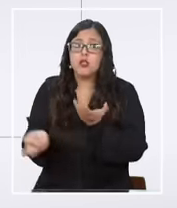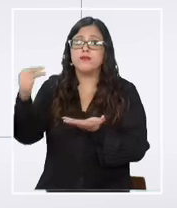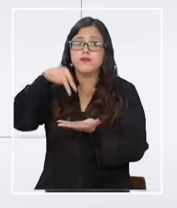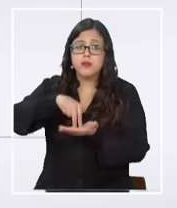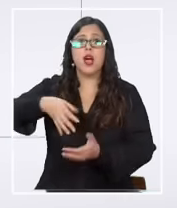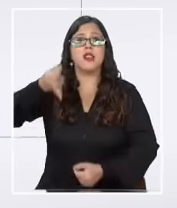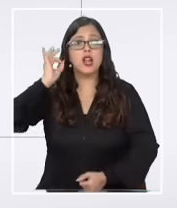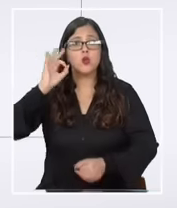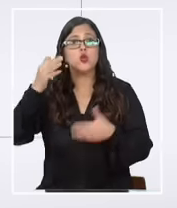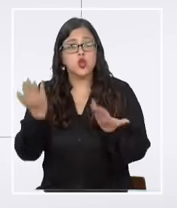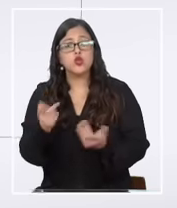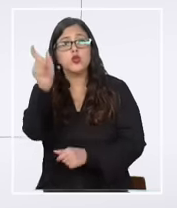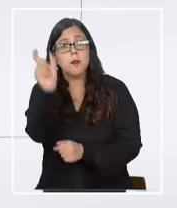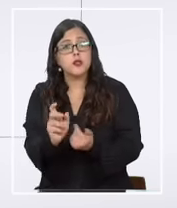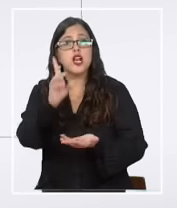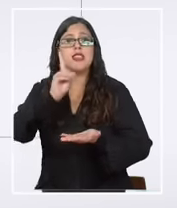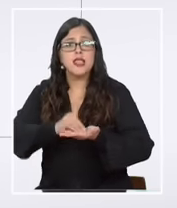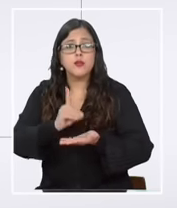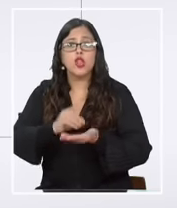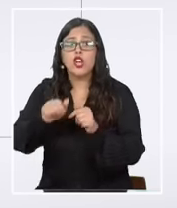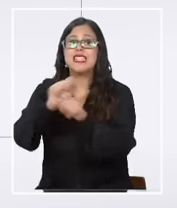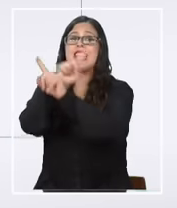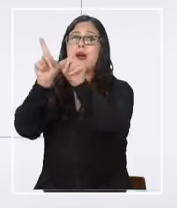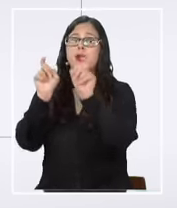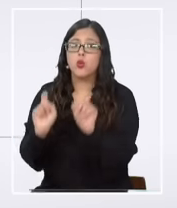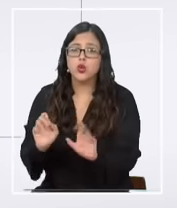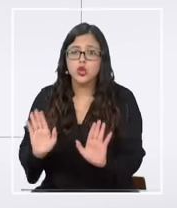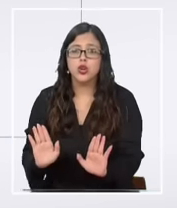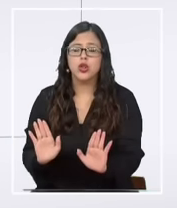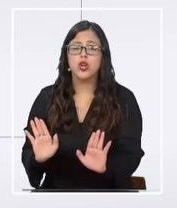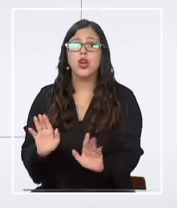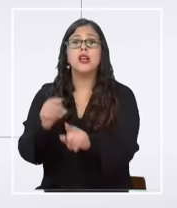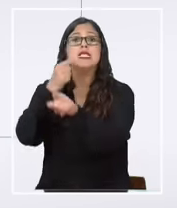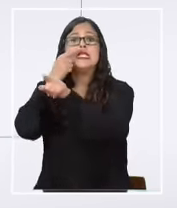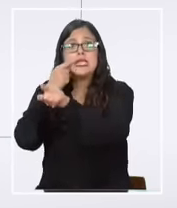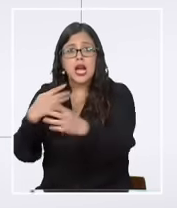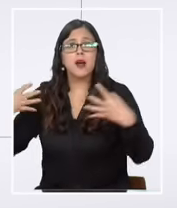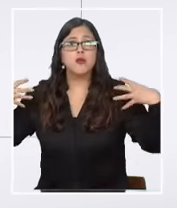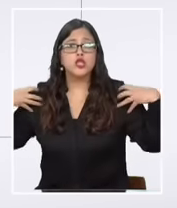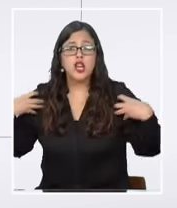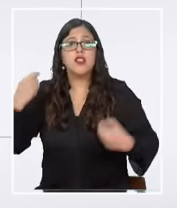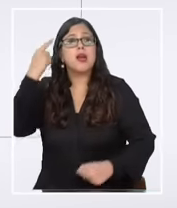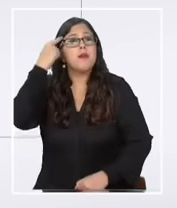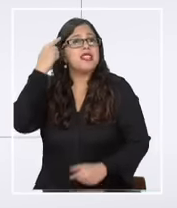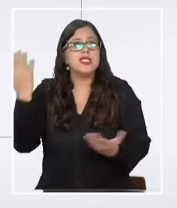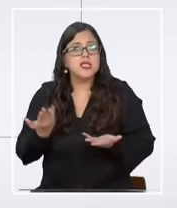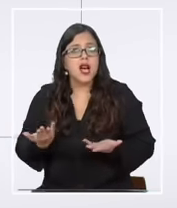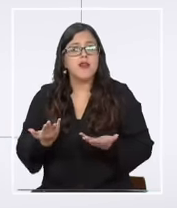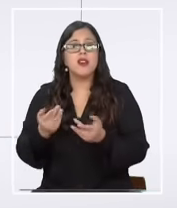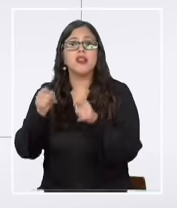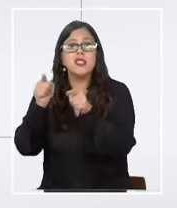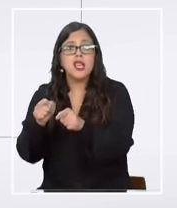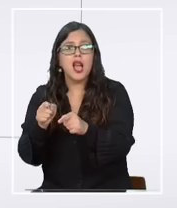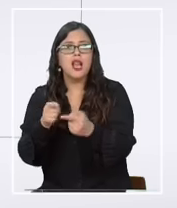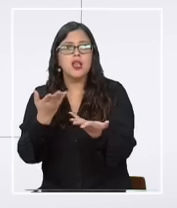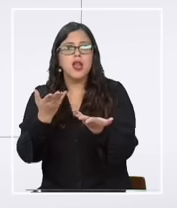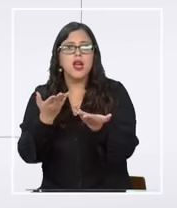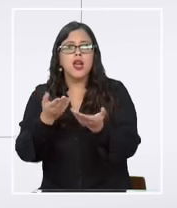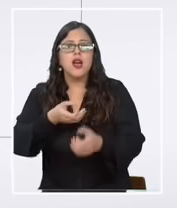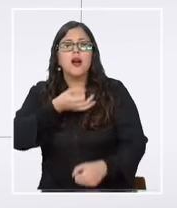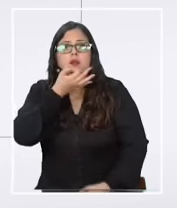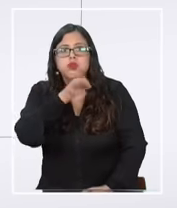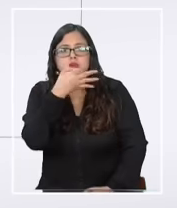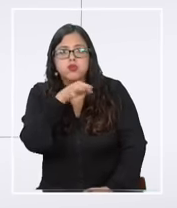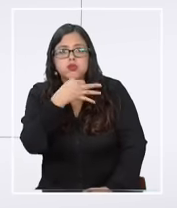reunión entonces es uno de los diputados a los que se le preguntó si él había sido o que pensaba etcétera y él manda esta declaración